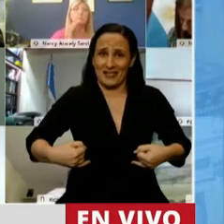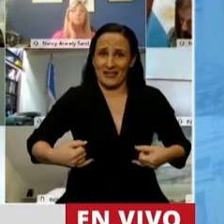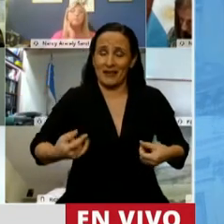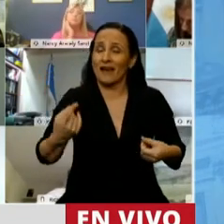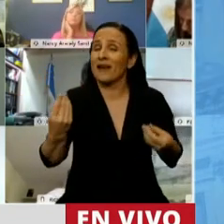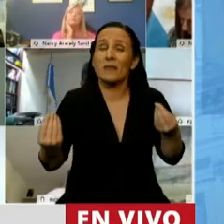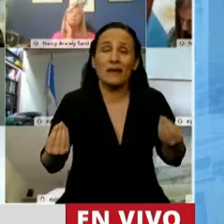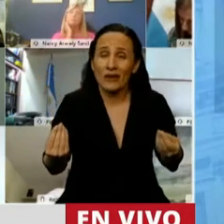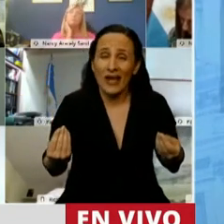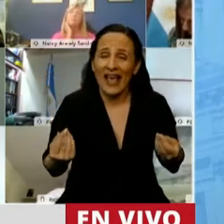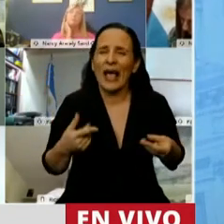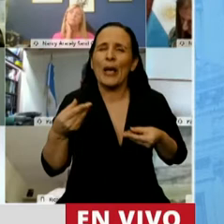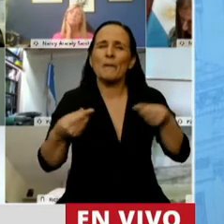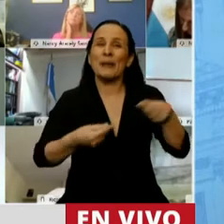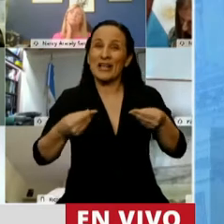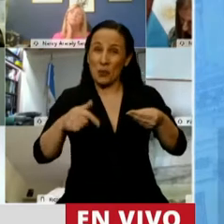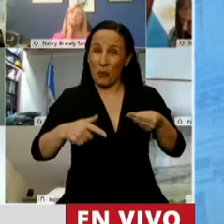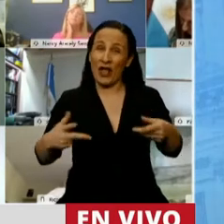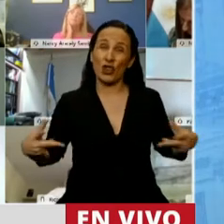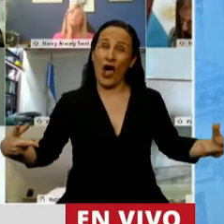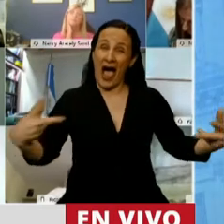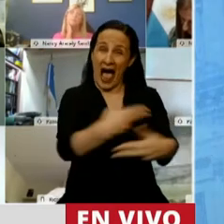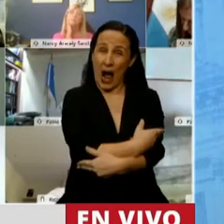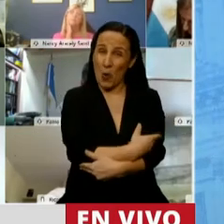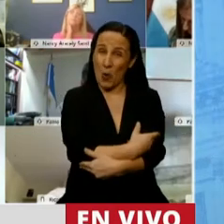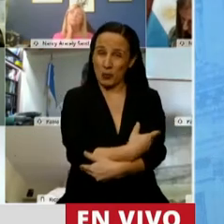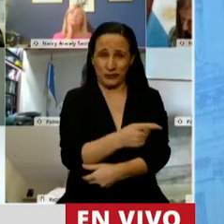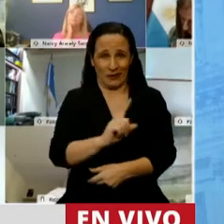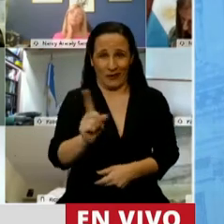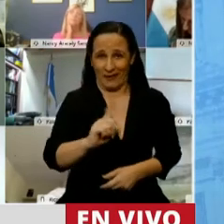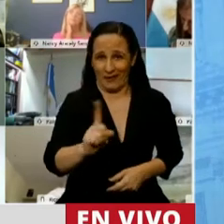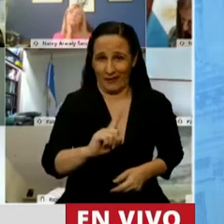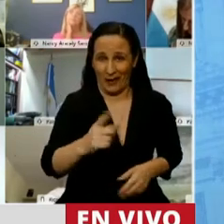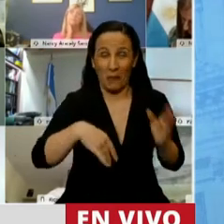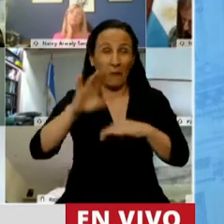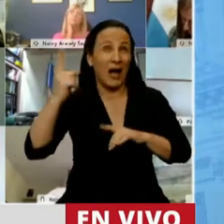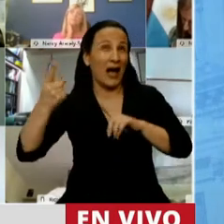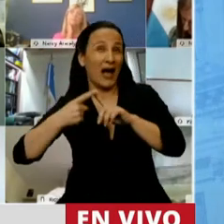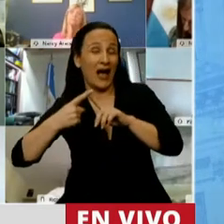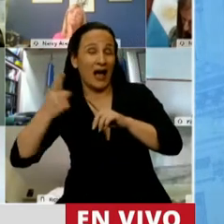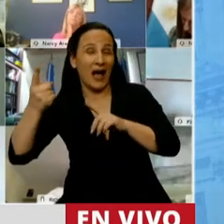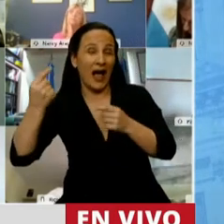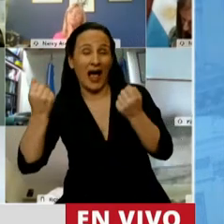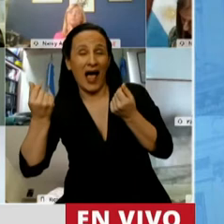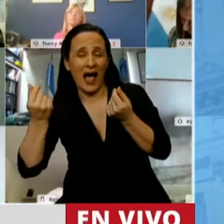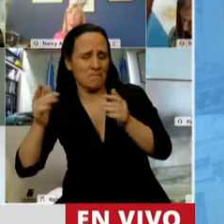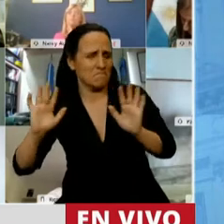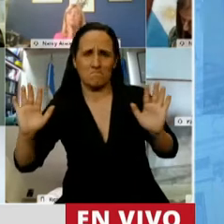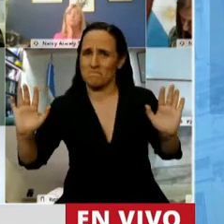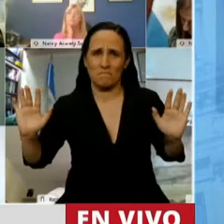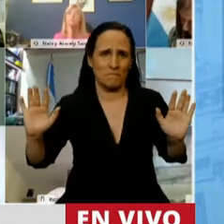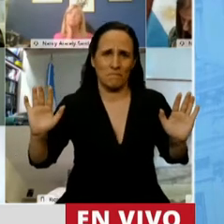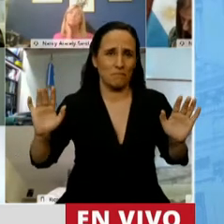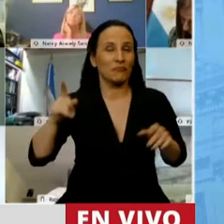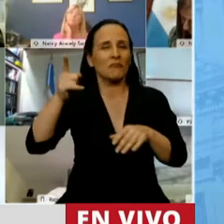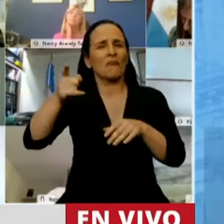es un presupuesto de ajuste, es un presupuesto neoliberal, ese menú de opciones que dan los